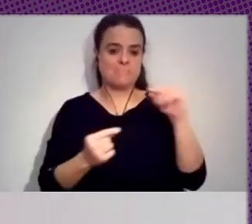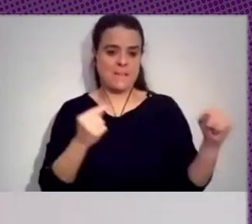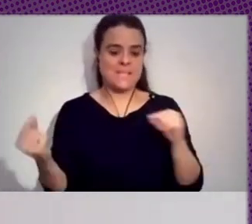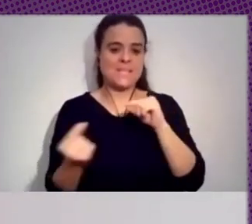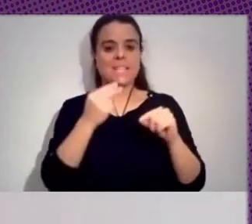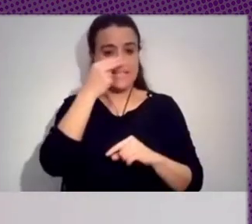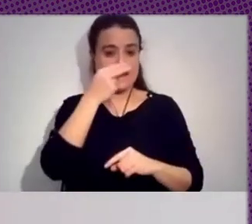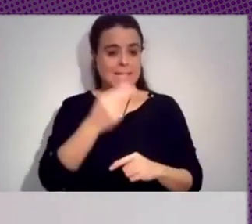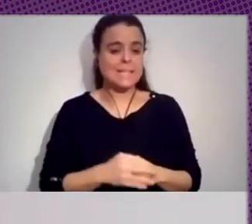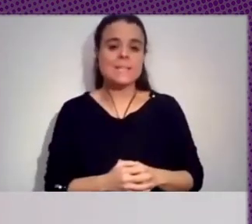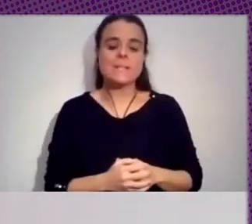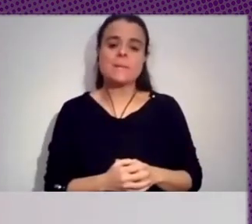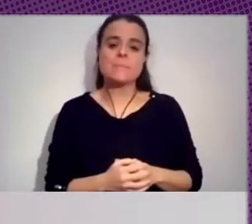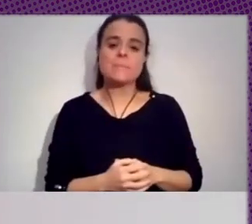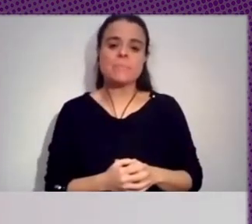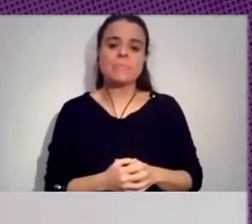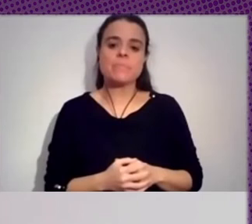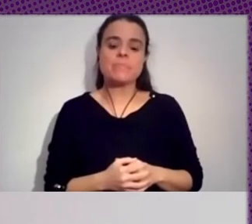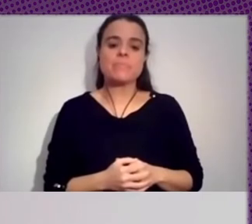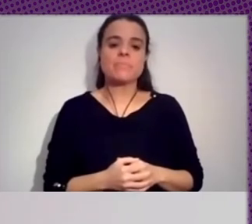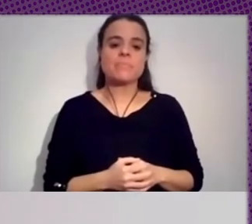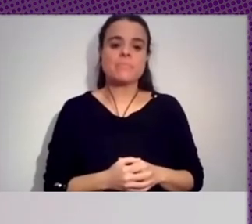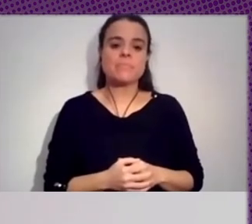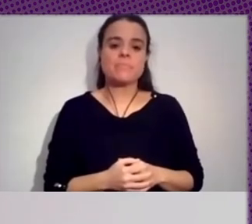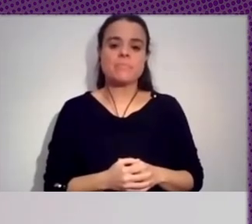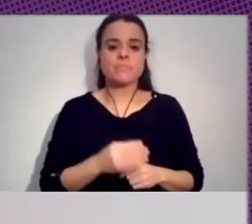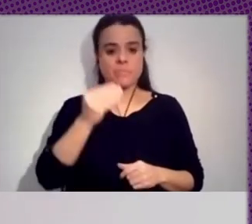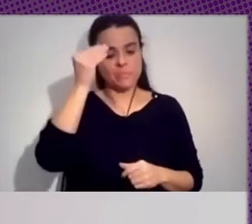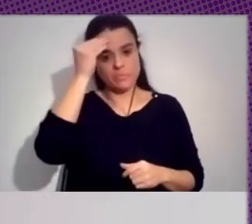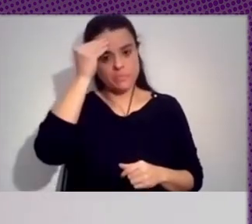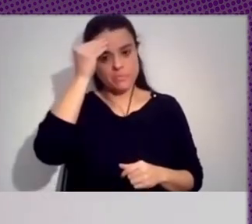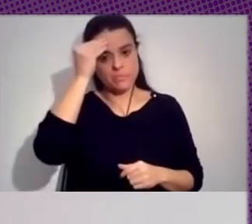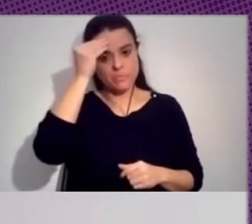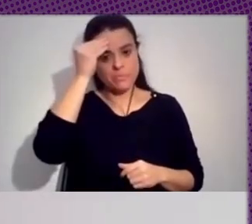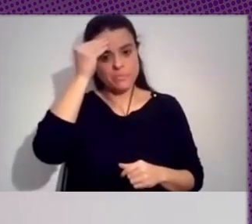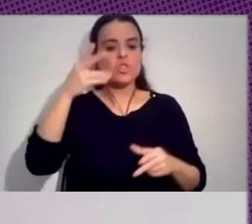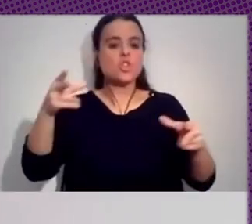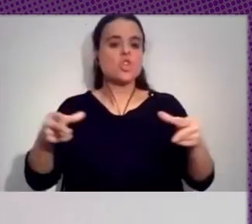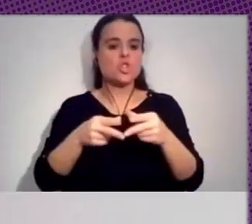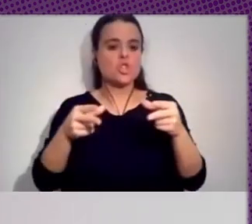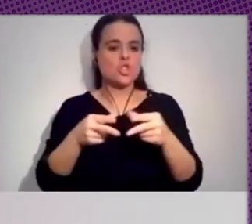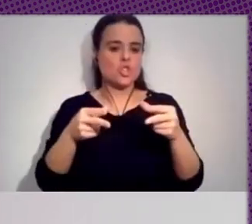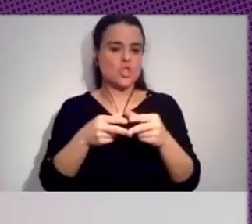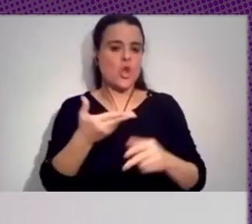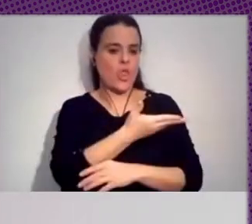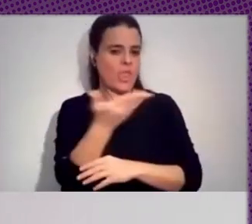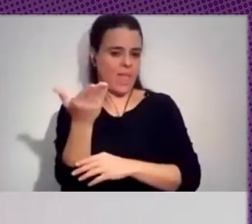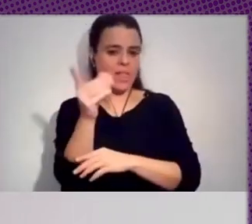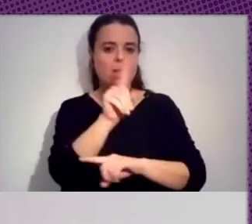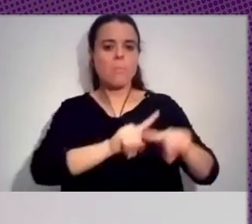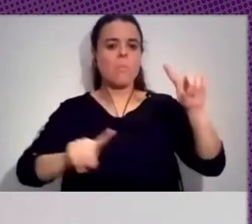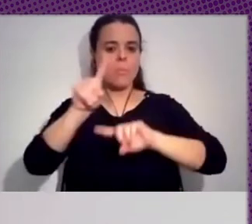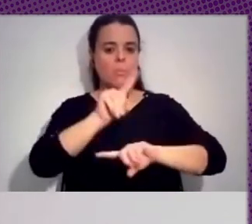porque creo que cada vez estamos en boga de toda la sociedad, esta problemática de